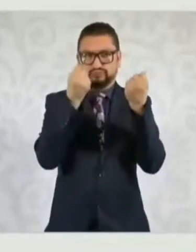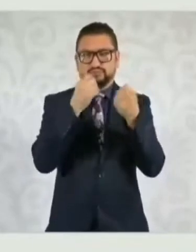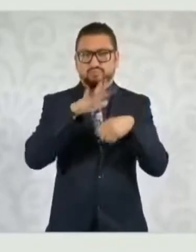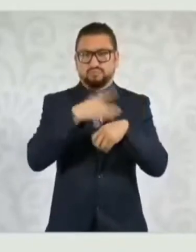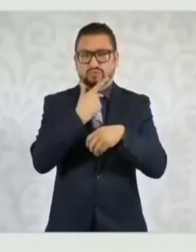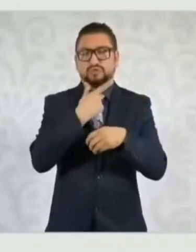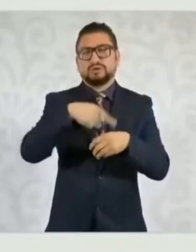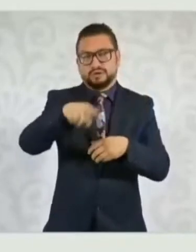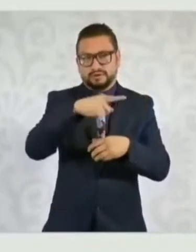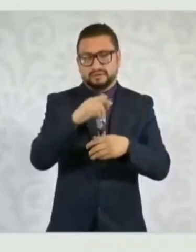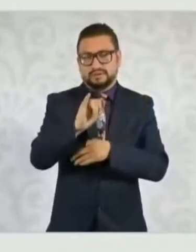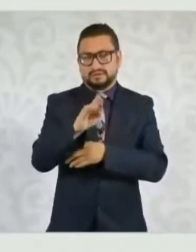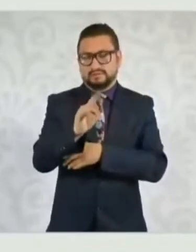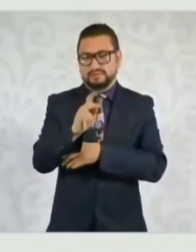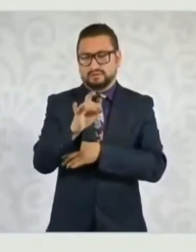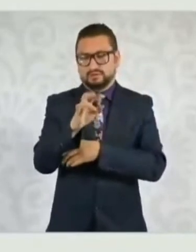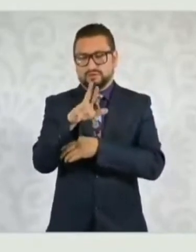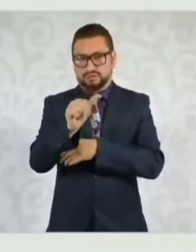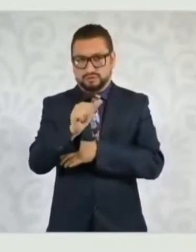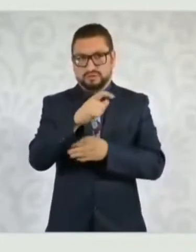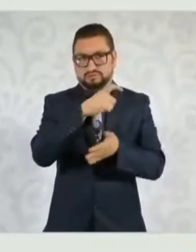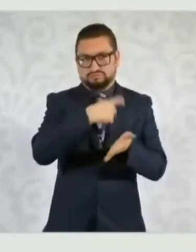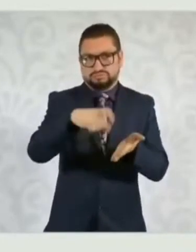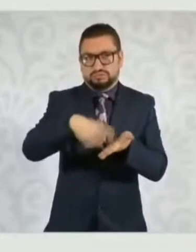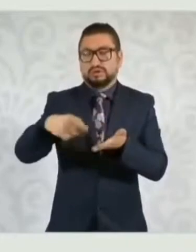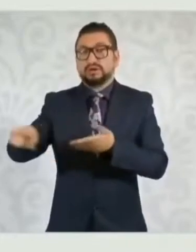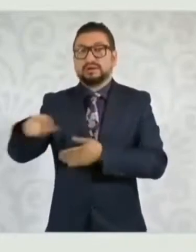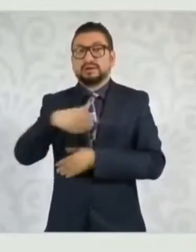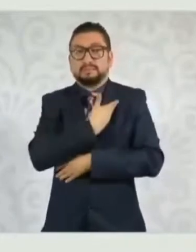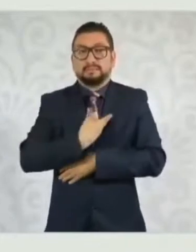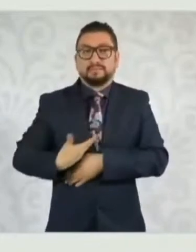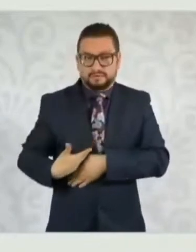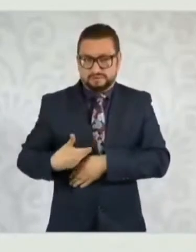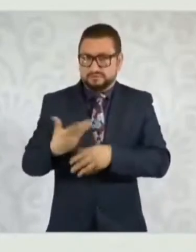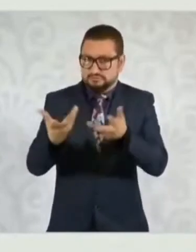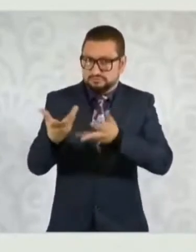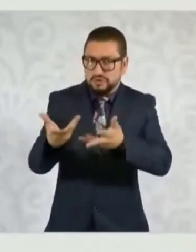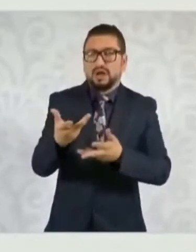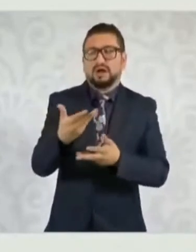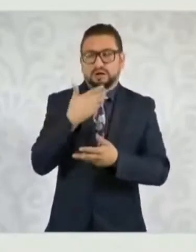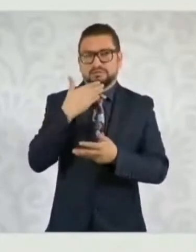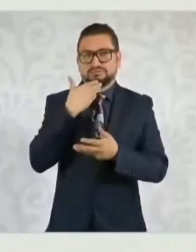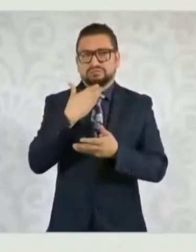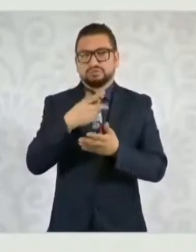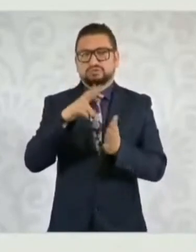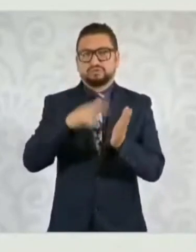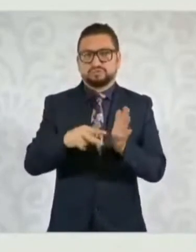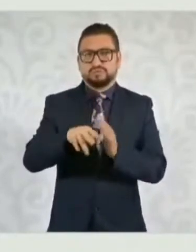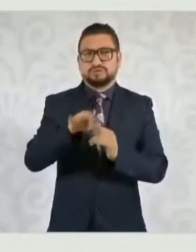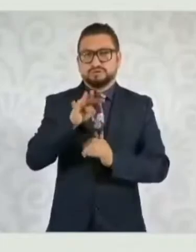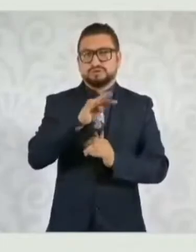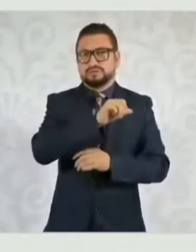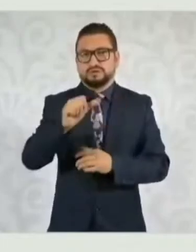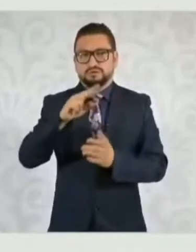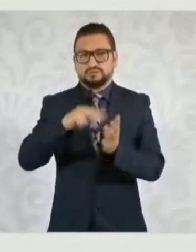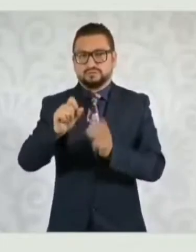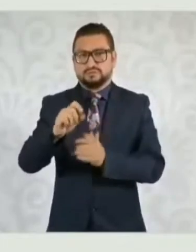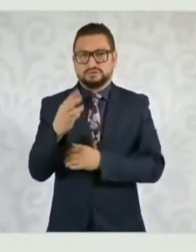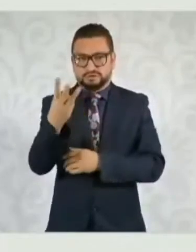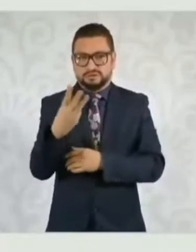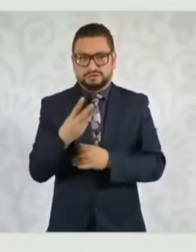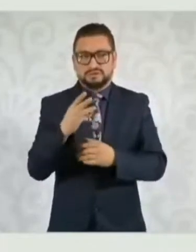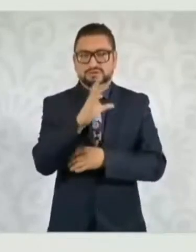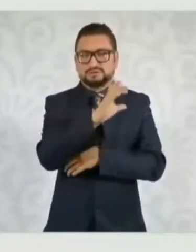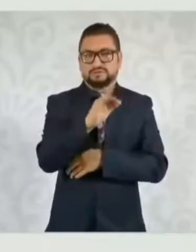adquieren las plantas de Iberdrola, con un proceso que el presidente realizó. De 2019 a 2023 la CFE